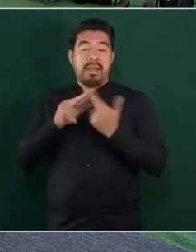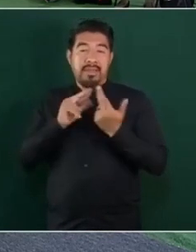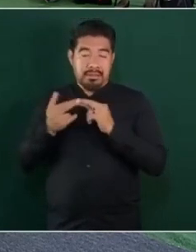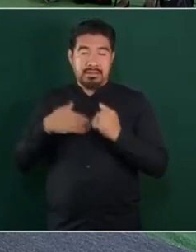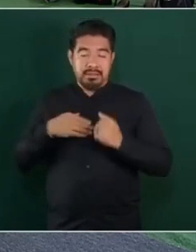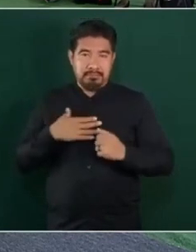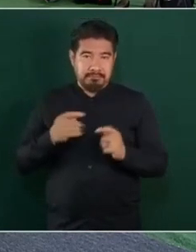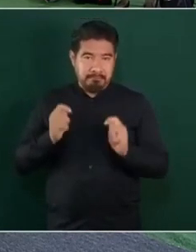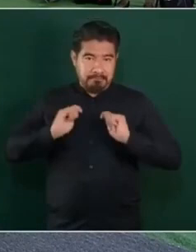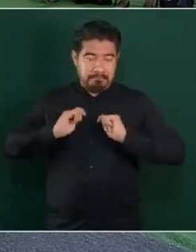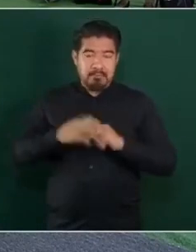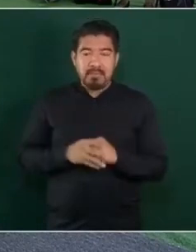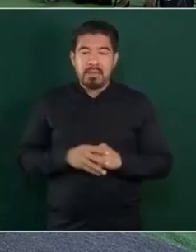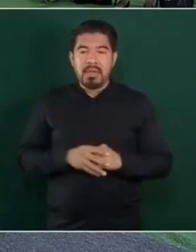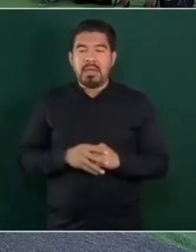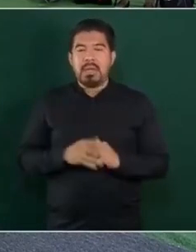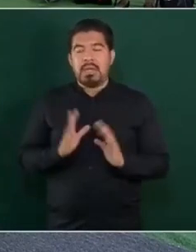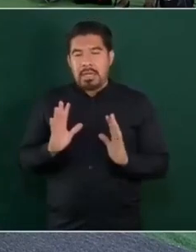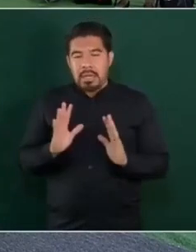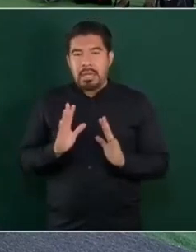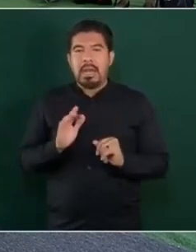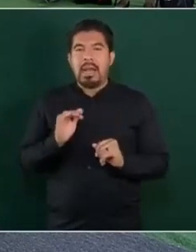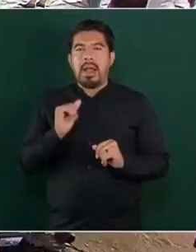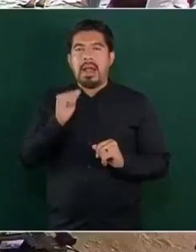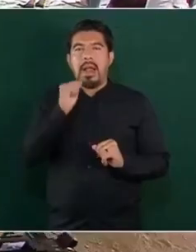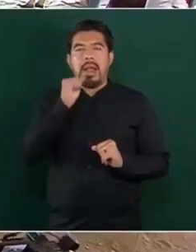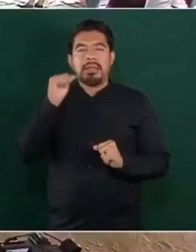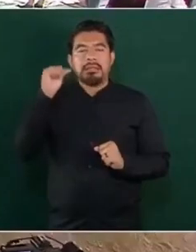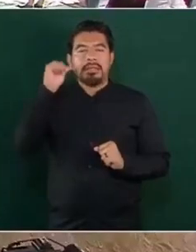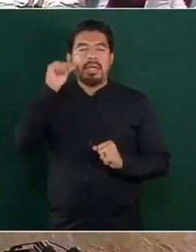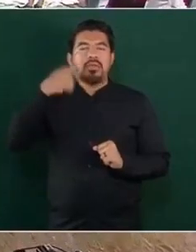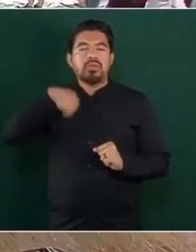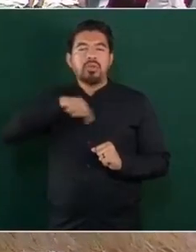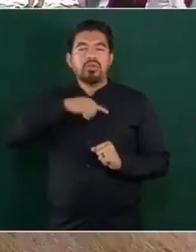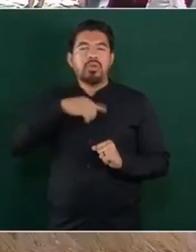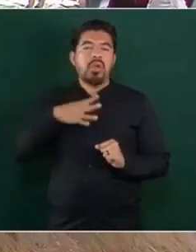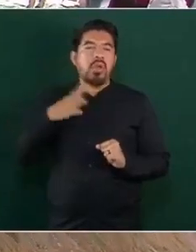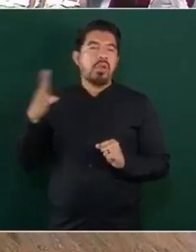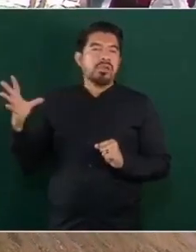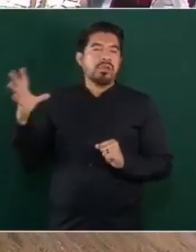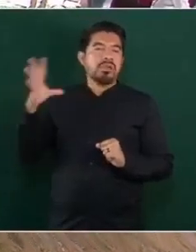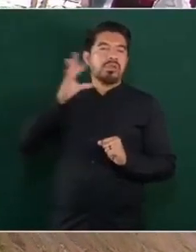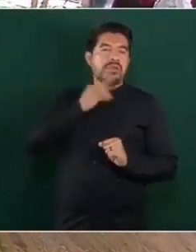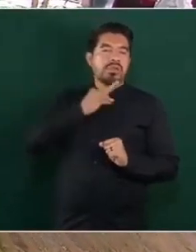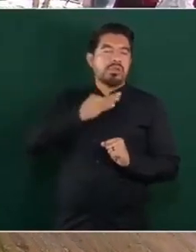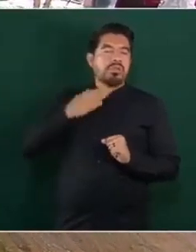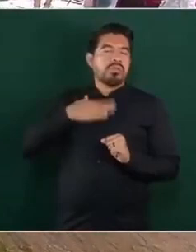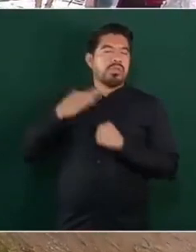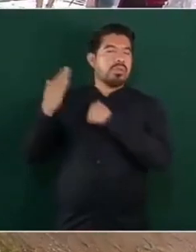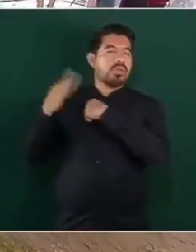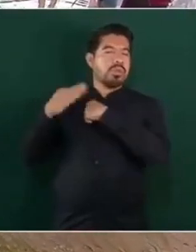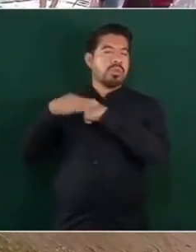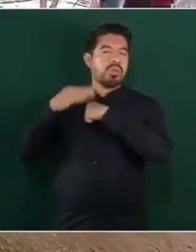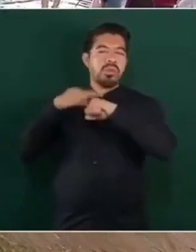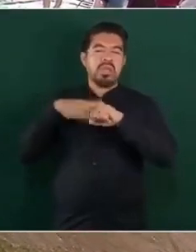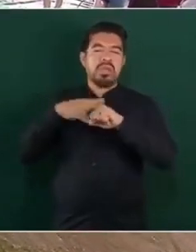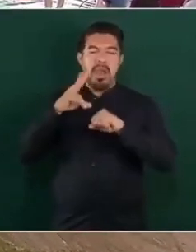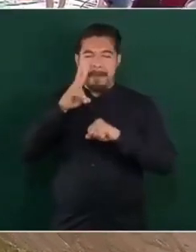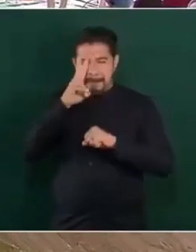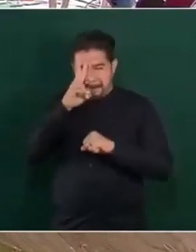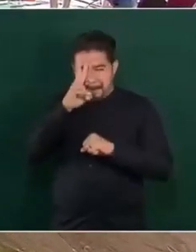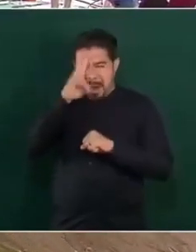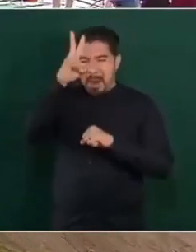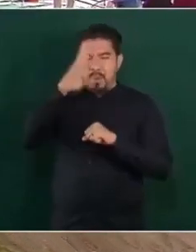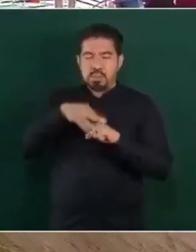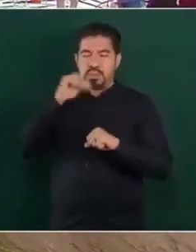Desafortunadamente, el día de ayer nos enteramos de un tema sobre violencia, el llamado